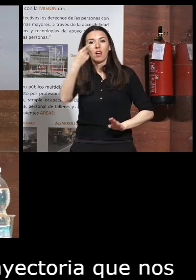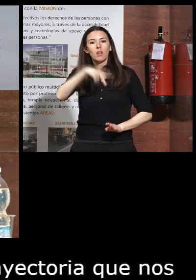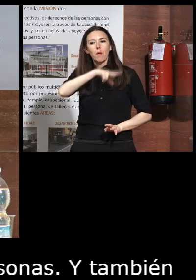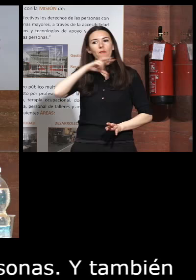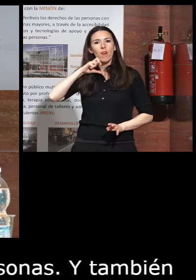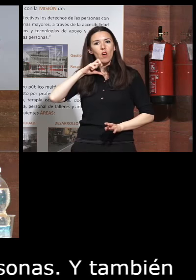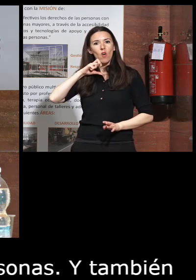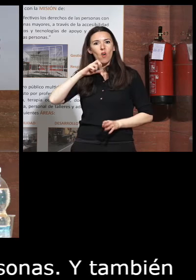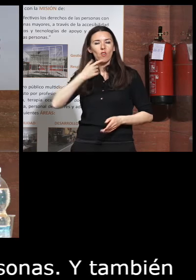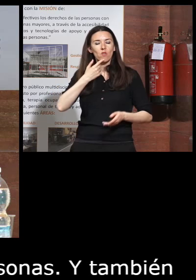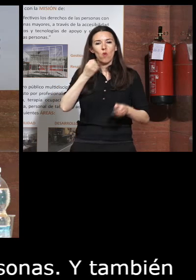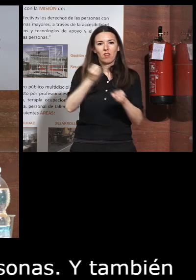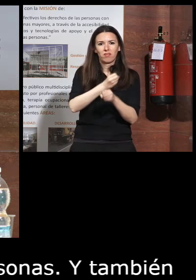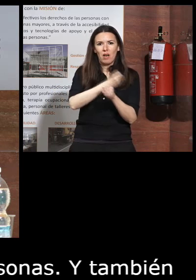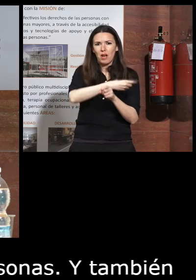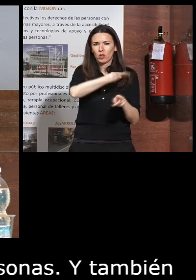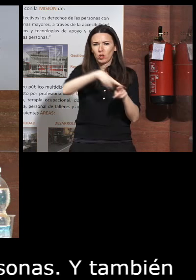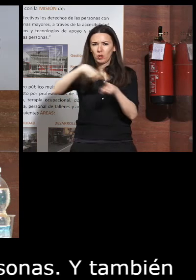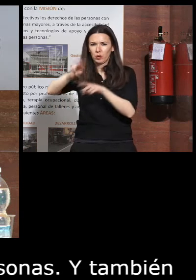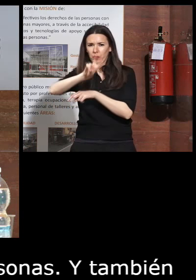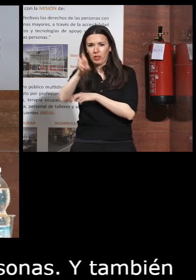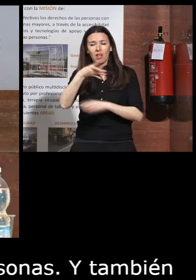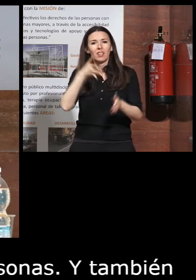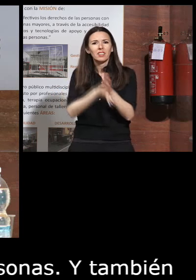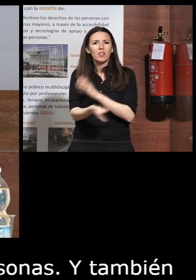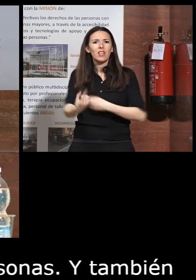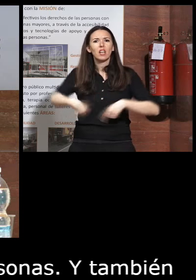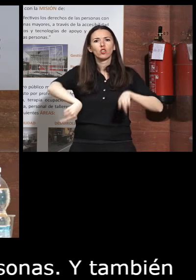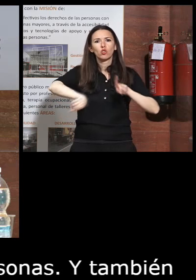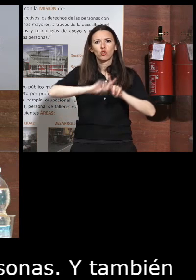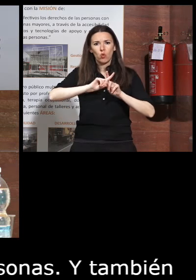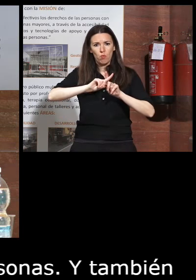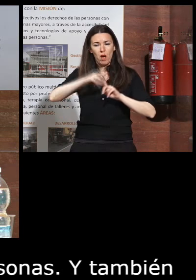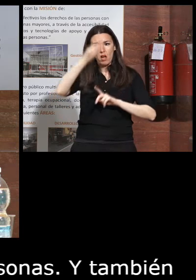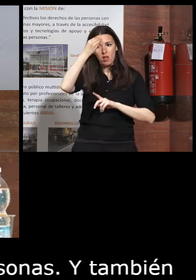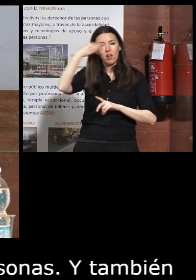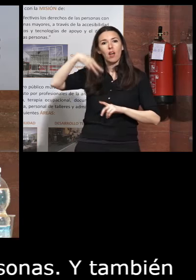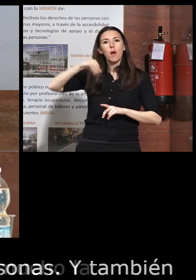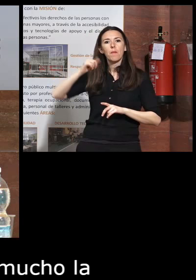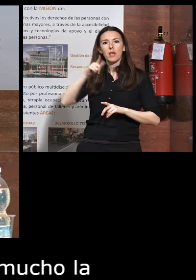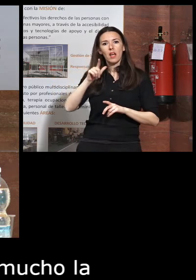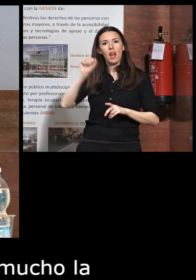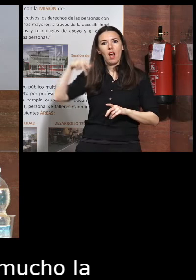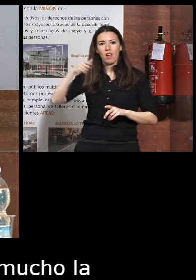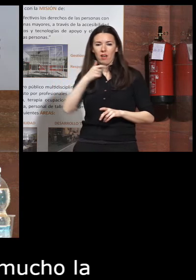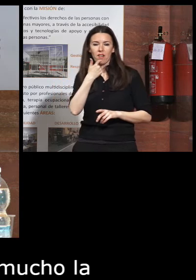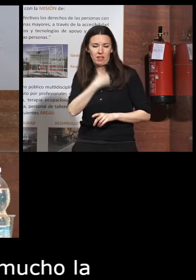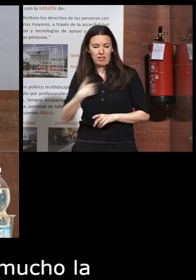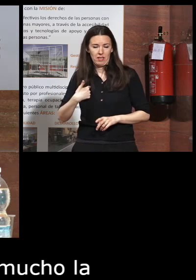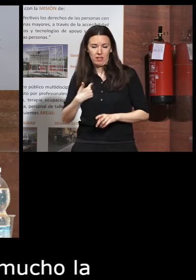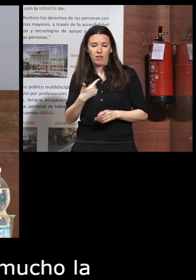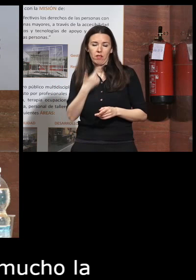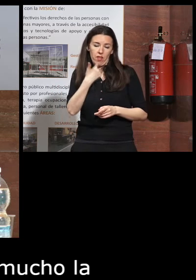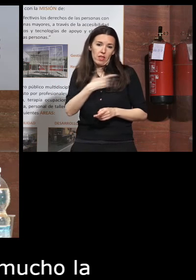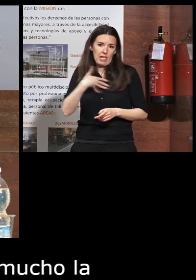interdisciplinaridad el trabajo ese suma ese sumatorio que creo que Miguel Ángel también quería decirnos hoy con lo cual por supuesto